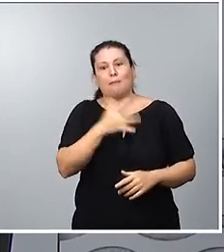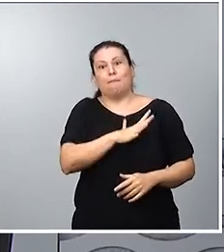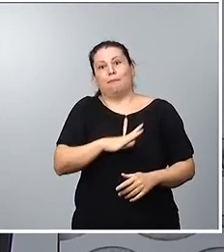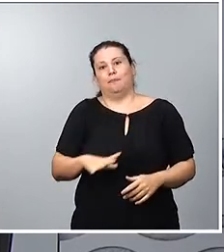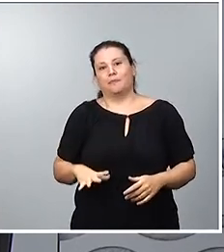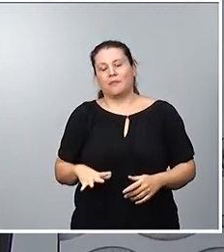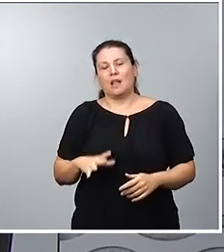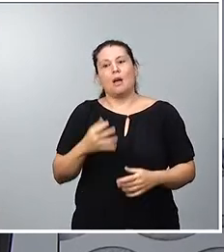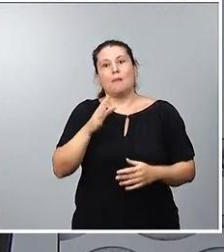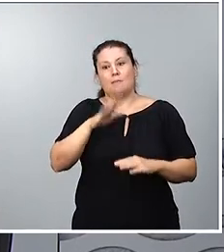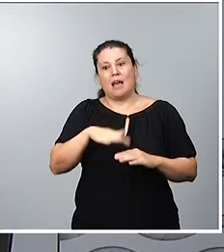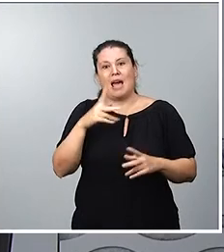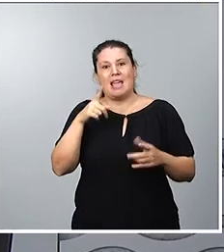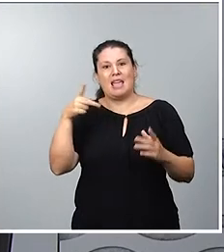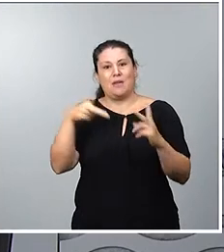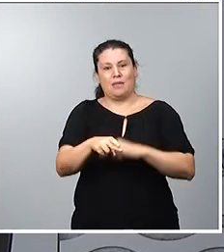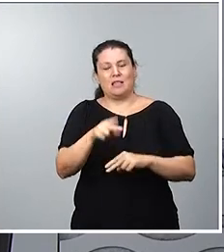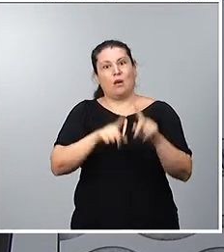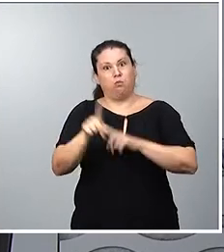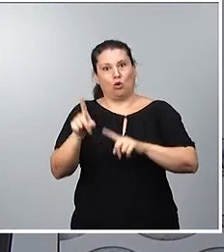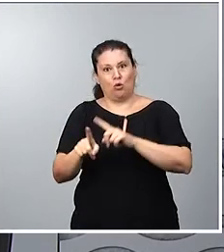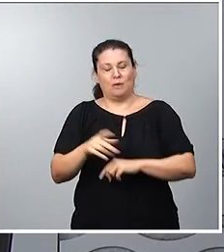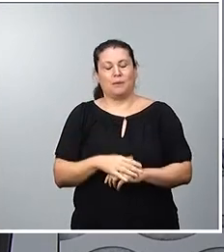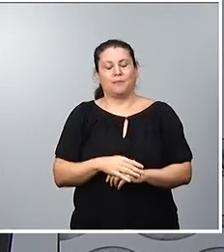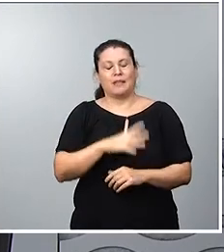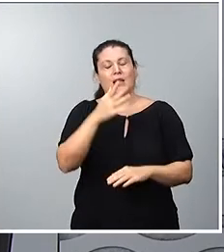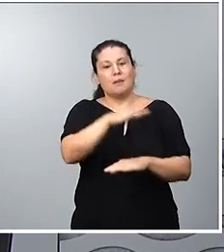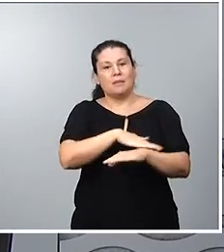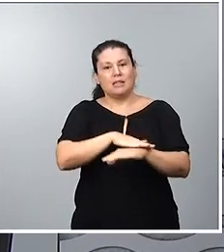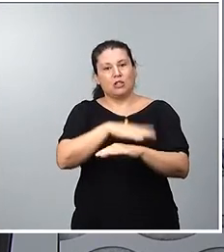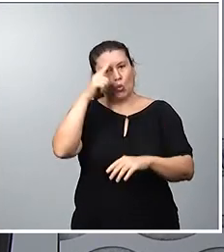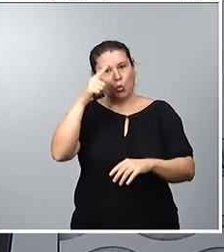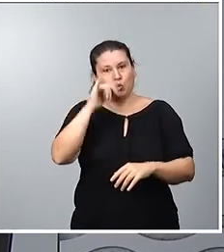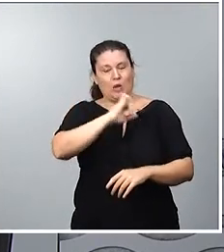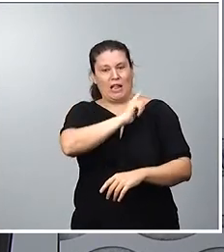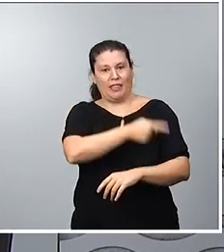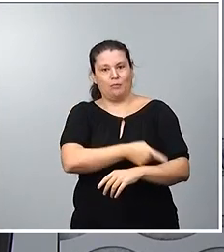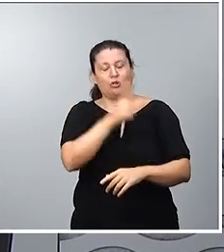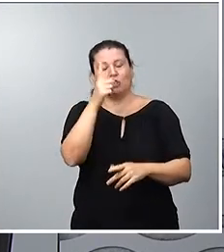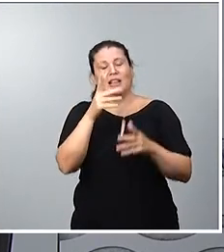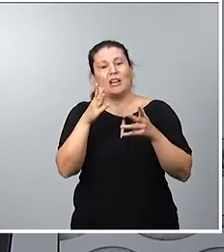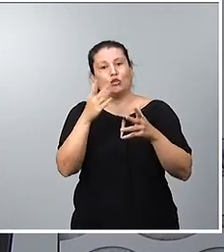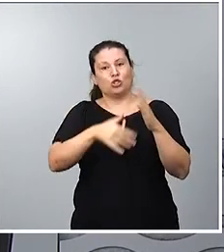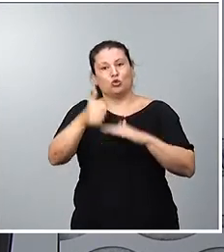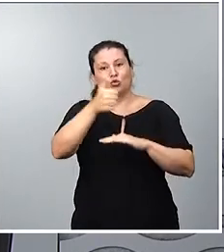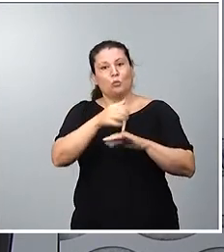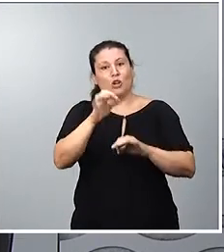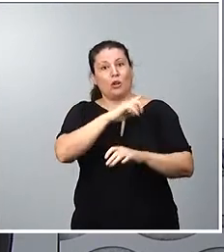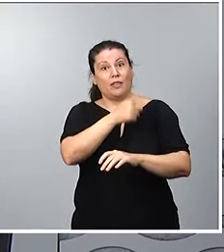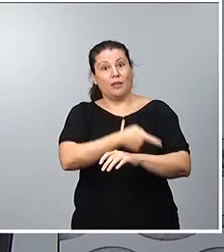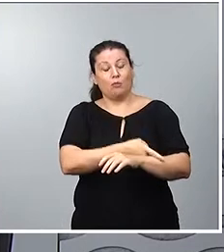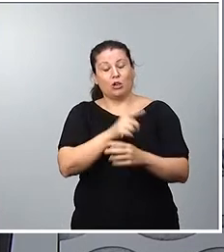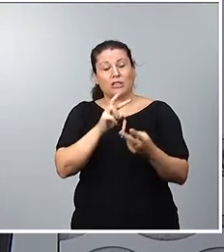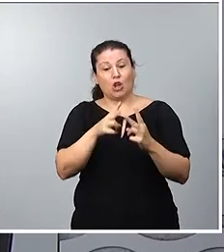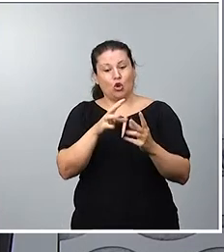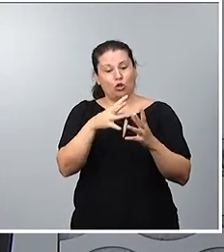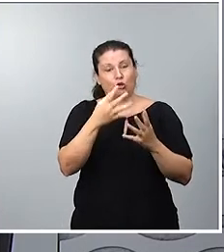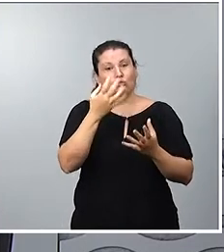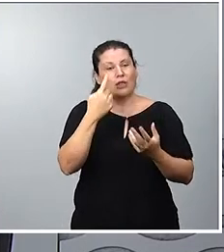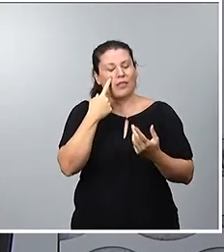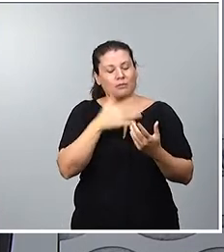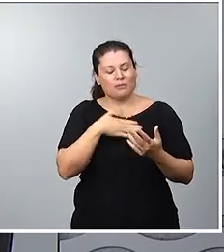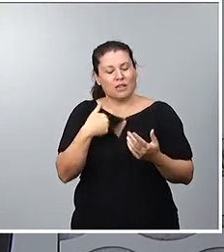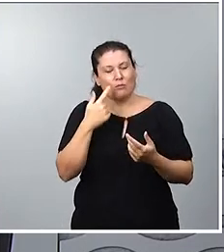Lo que hemos querido garantizar desde el Ministerio de Cultura y Deporte, a través del Consejo Superior de Deportes, es que las decisiones que tomemos sean